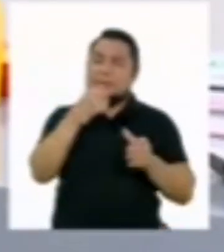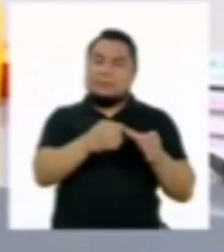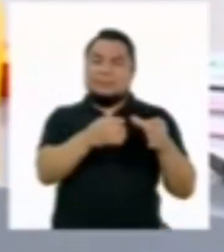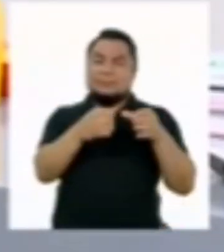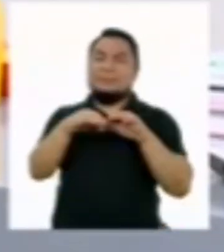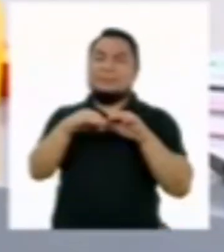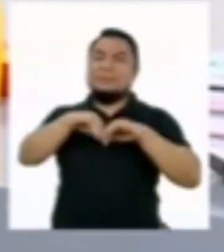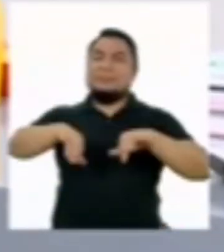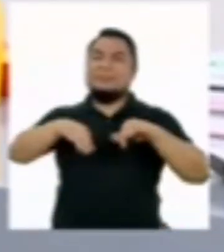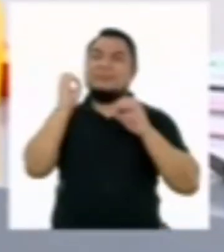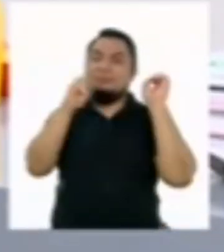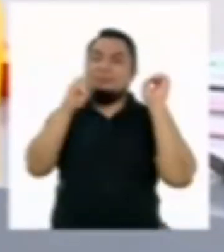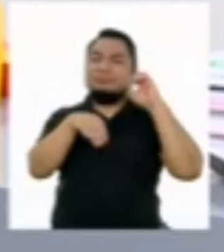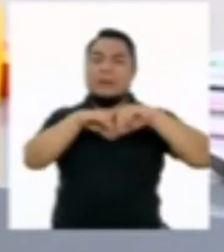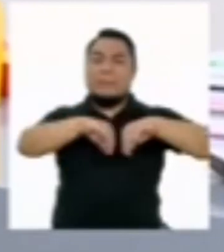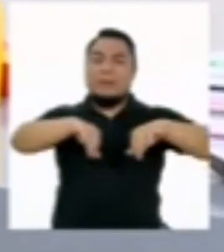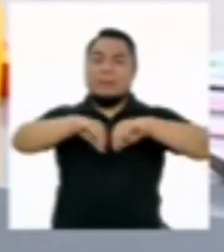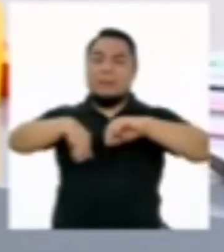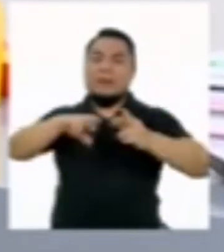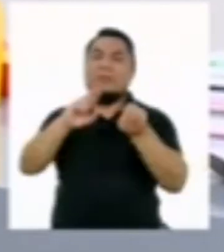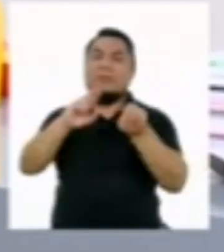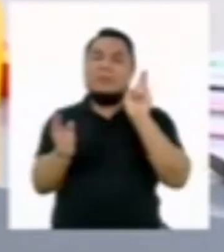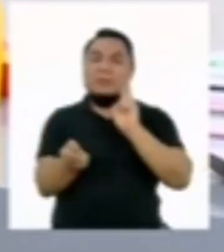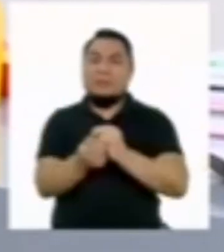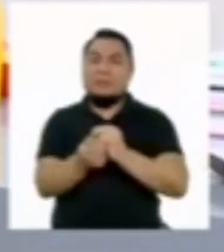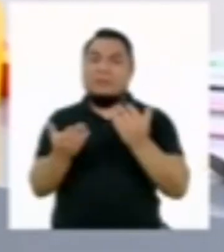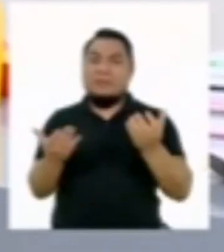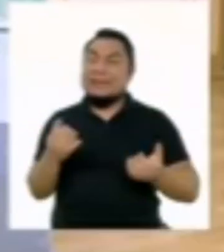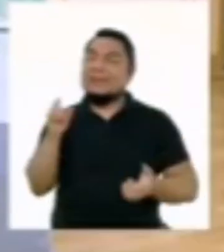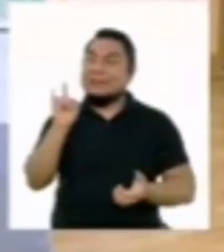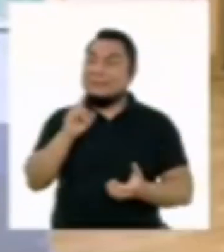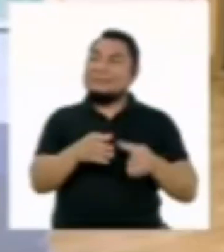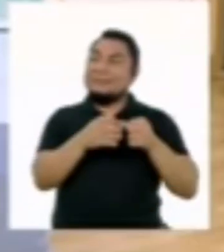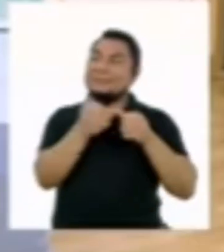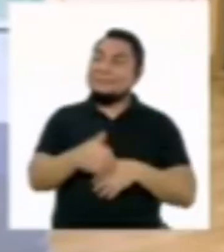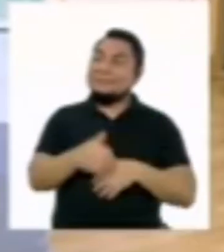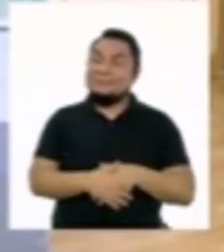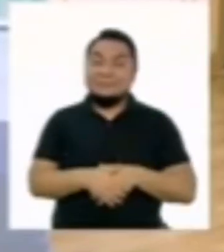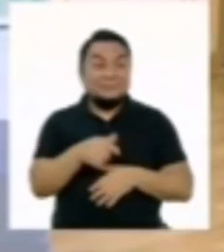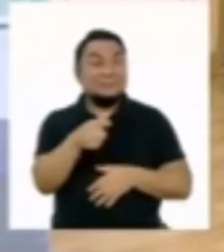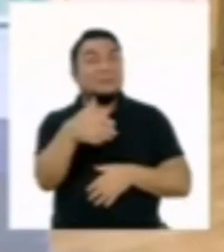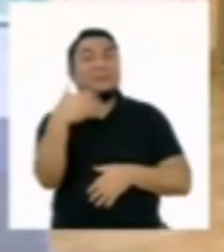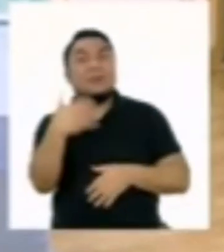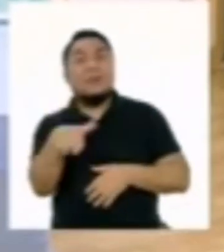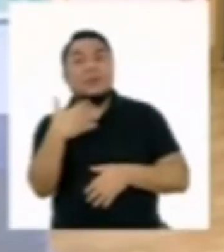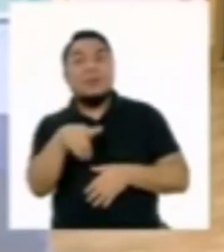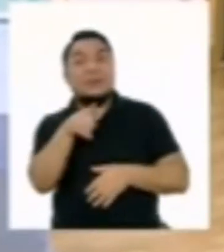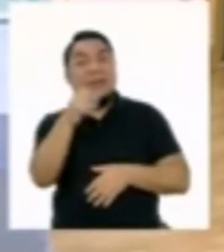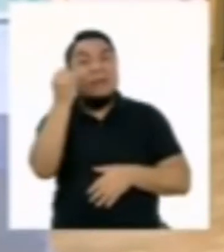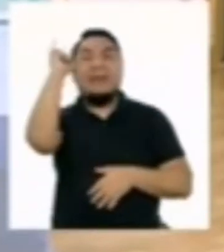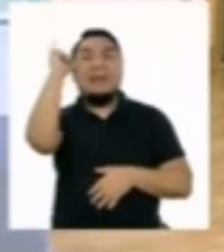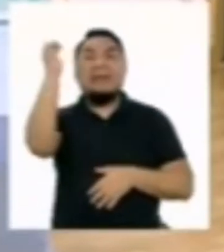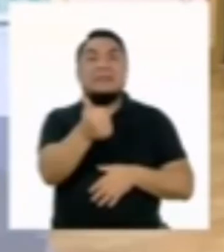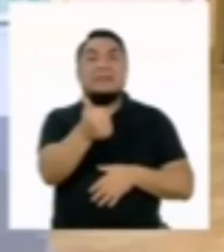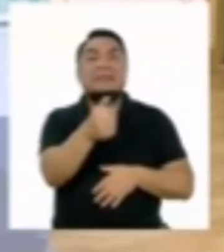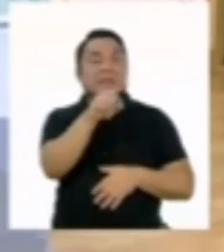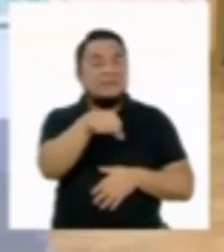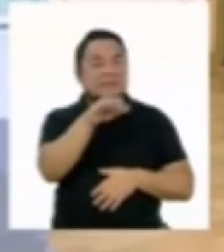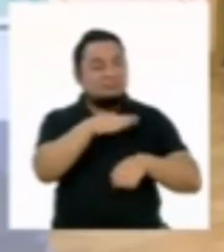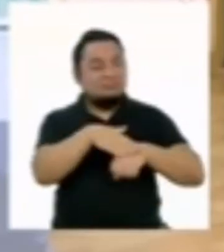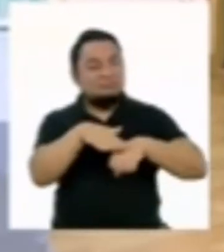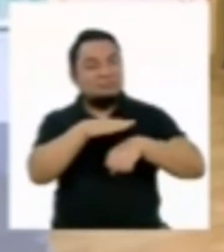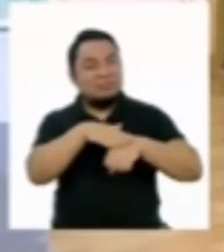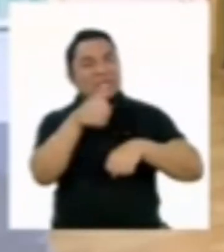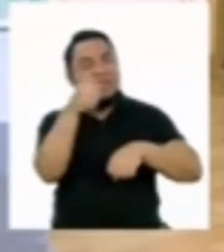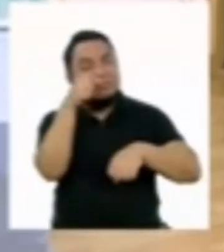tachos para separar nuestros residuos rehusando algunos cartones. ¡Guau! ¡Qué gran idea, tocino!